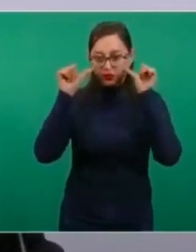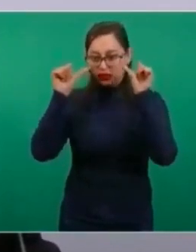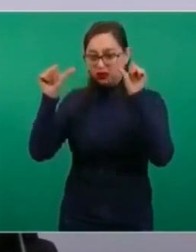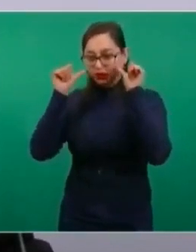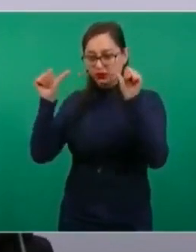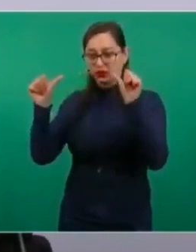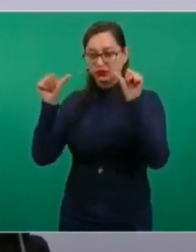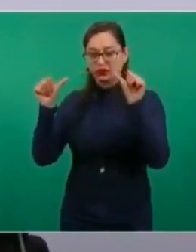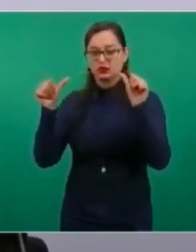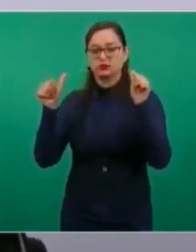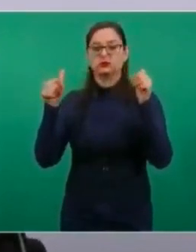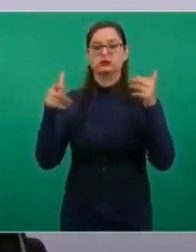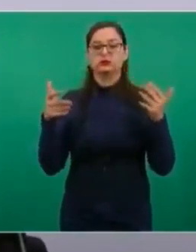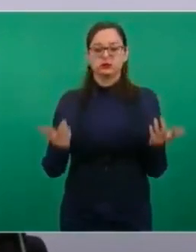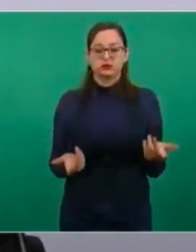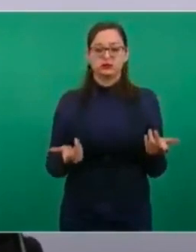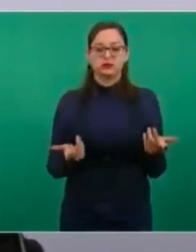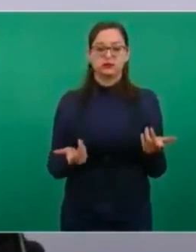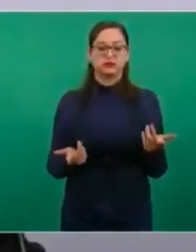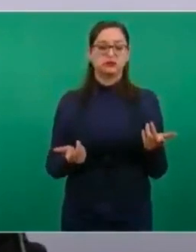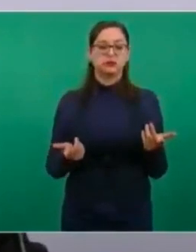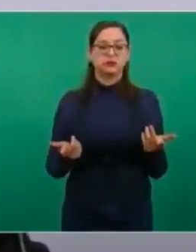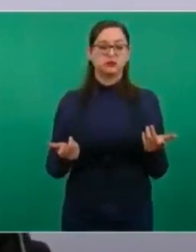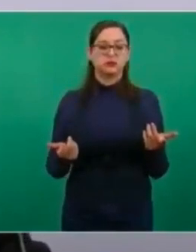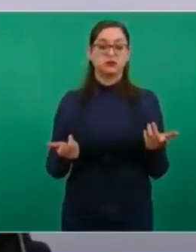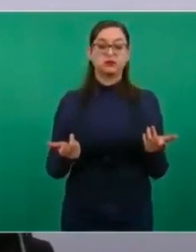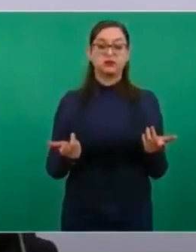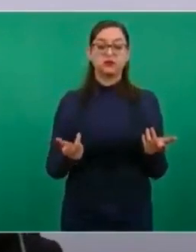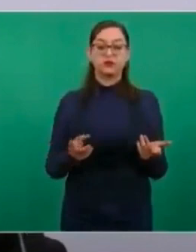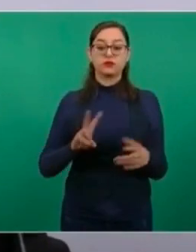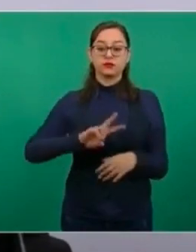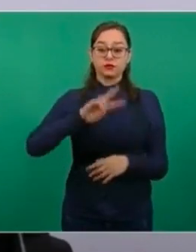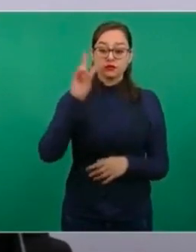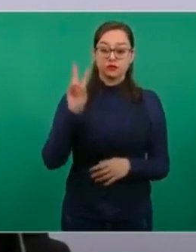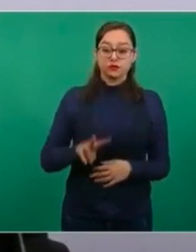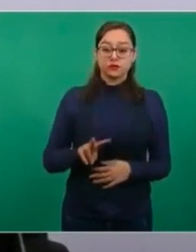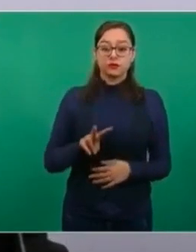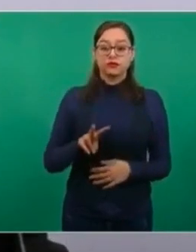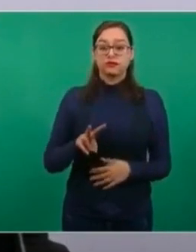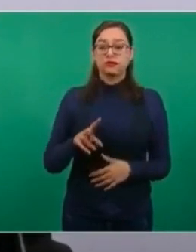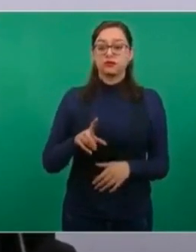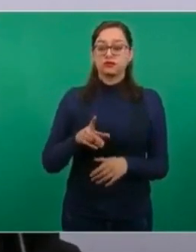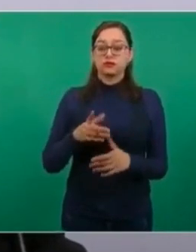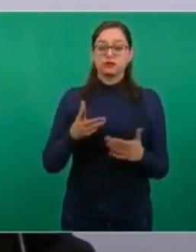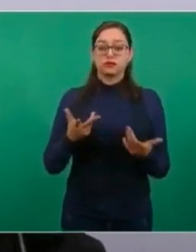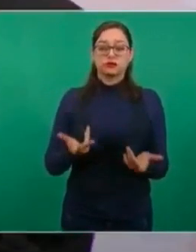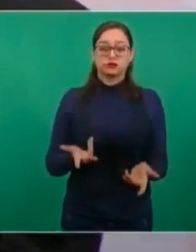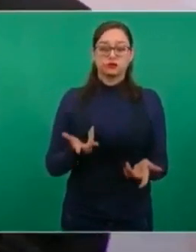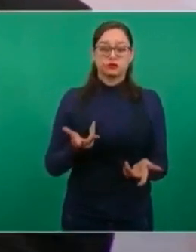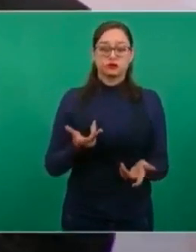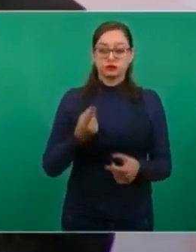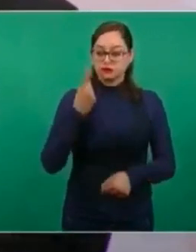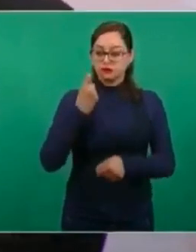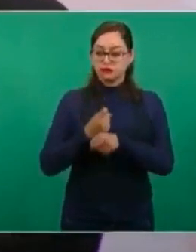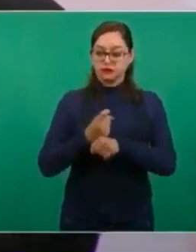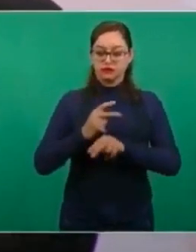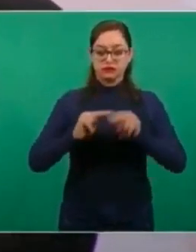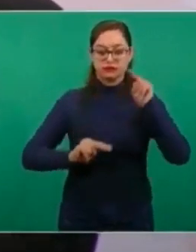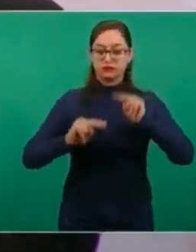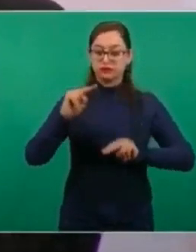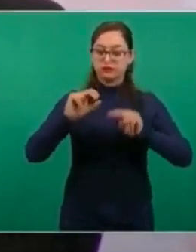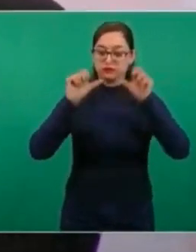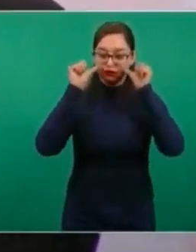que dan el primer nivel de atención